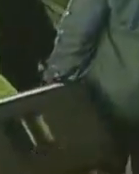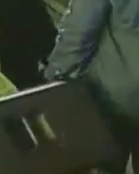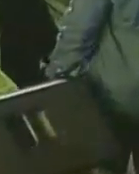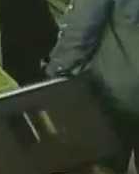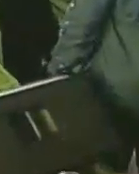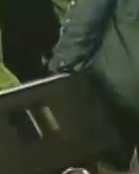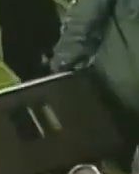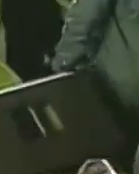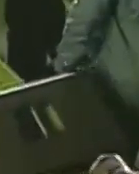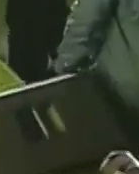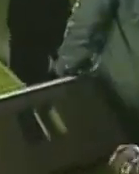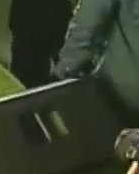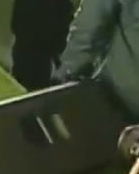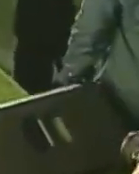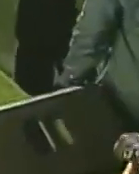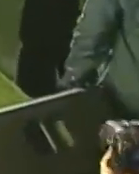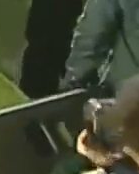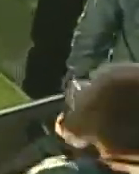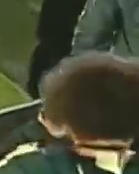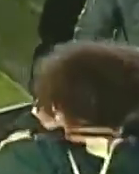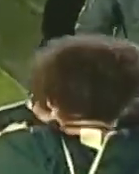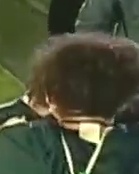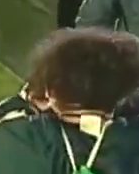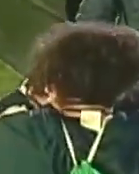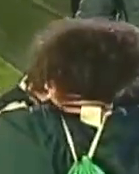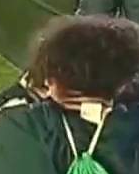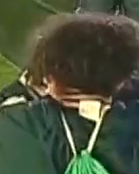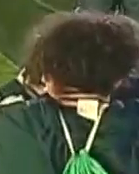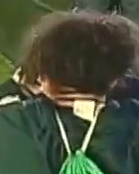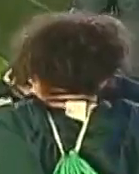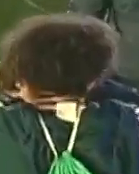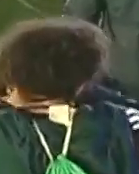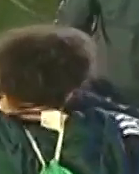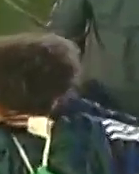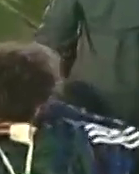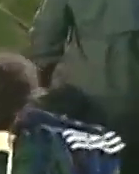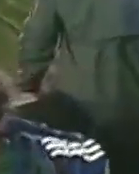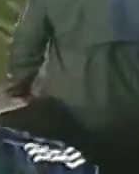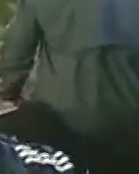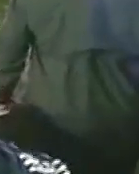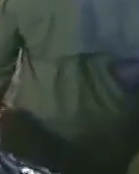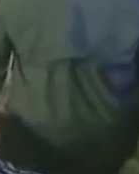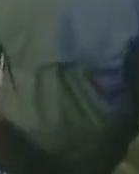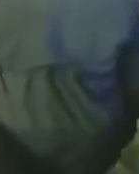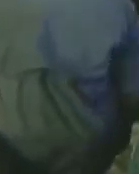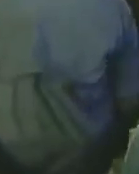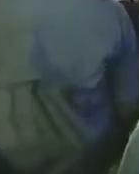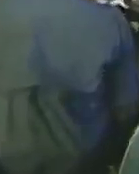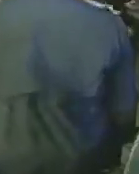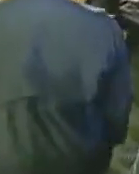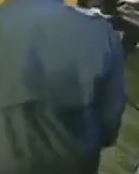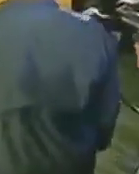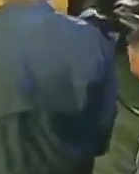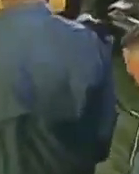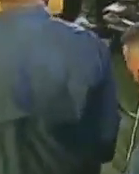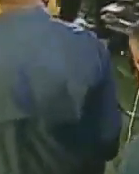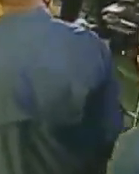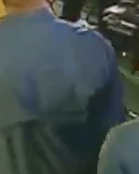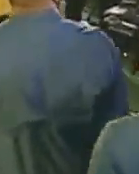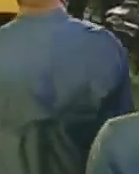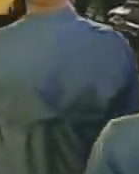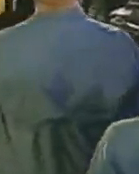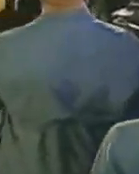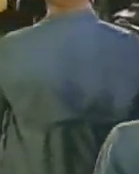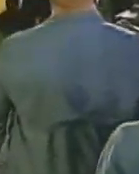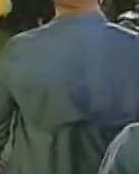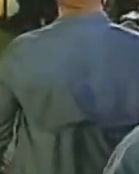donde juega, un papel fundamental, preservar, la vida, en el planeta, el jefe, de estado, venezolano, comparte, ahorita,